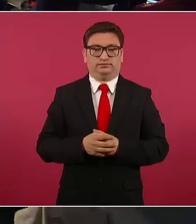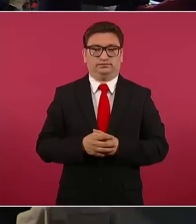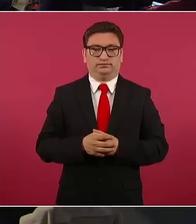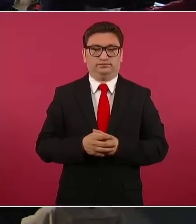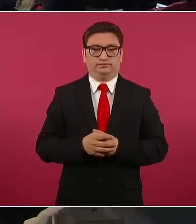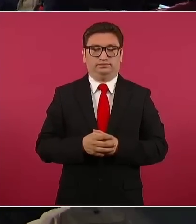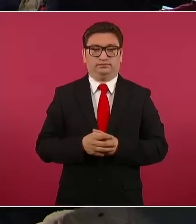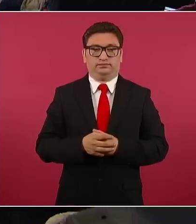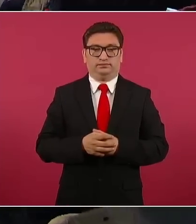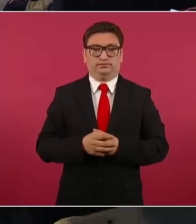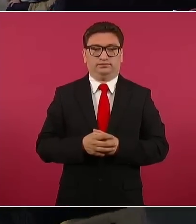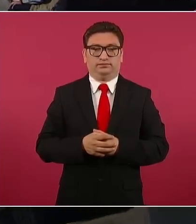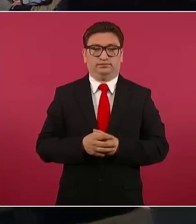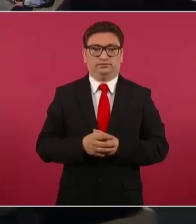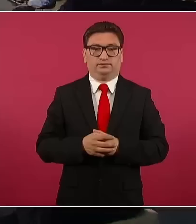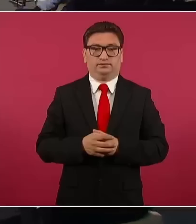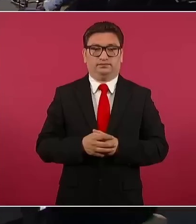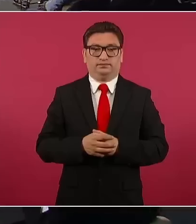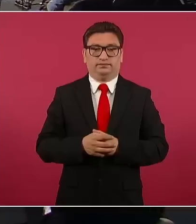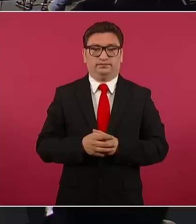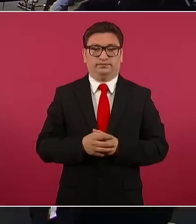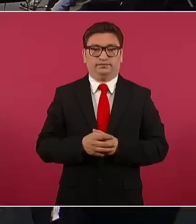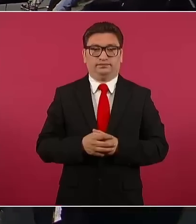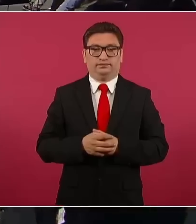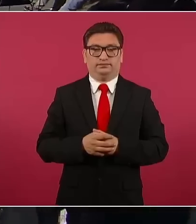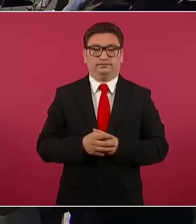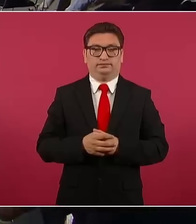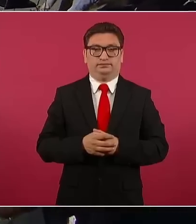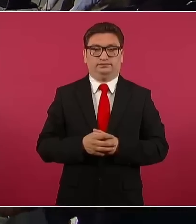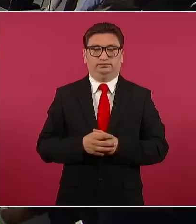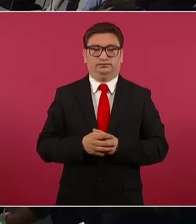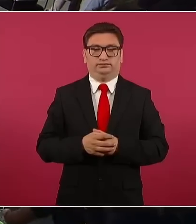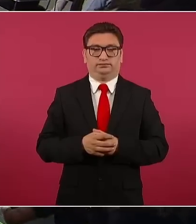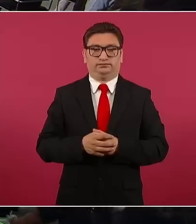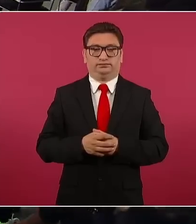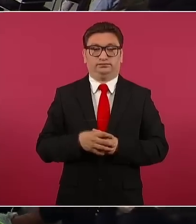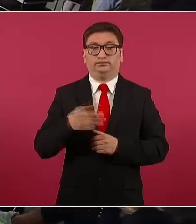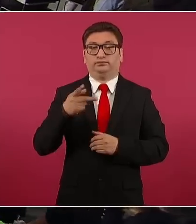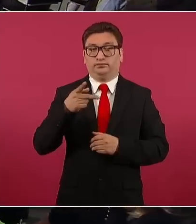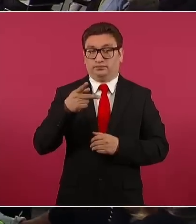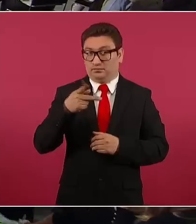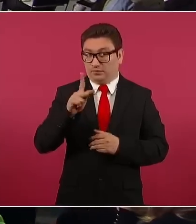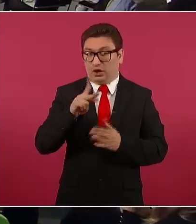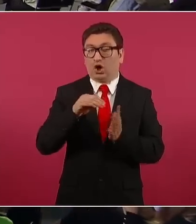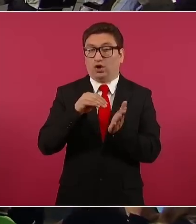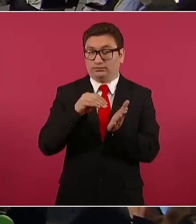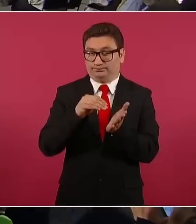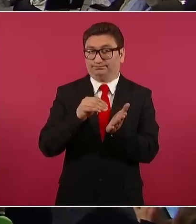Pero aún, de 7.6 188.